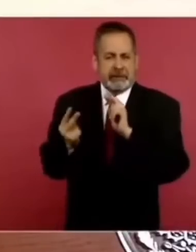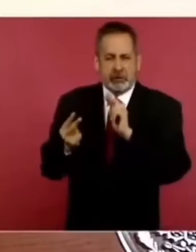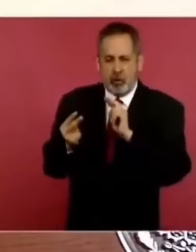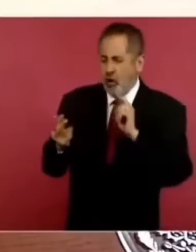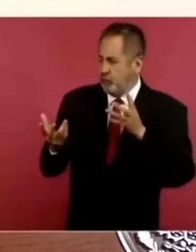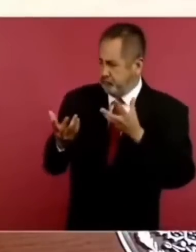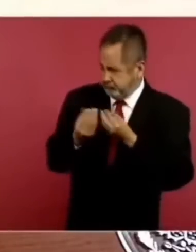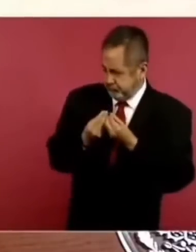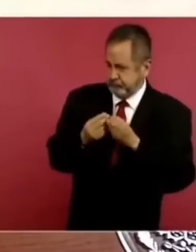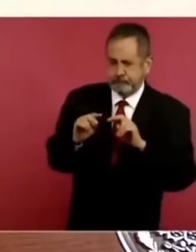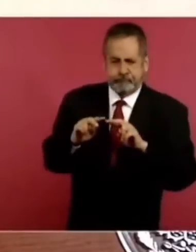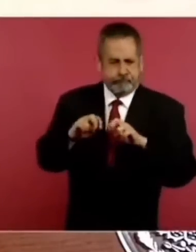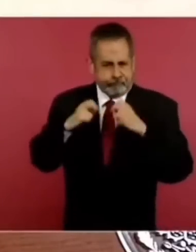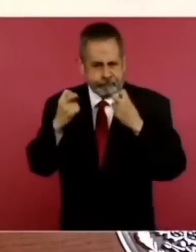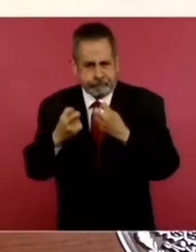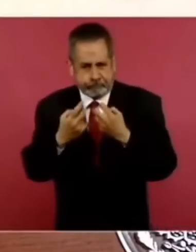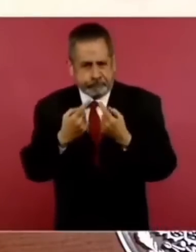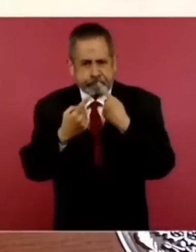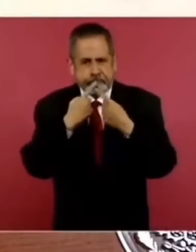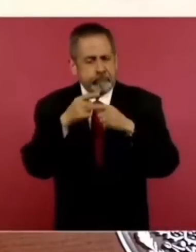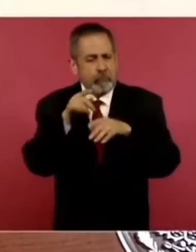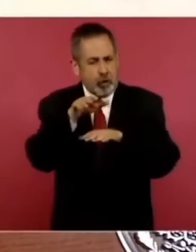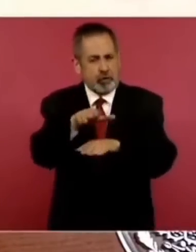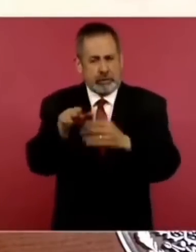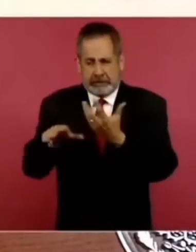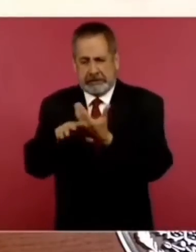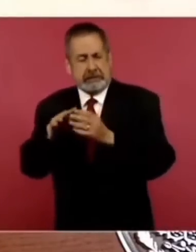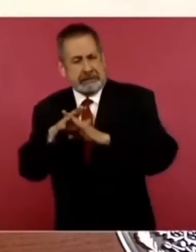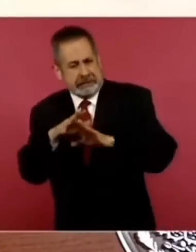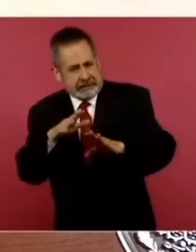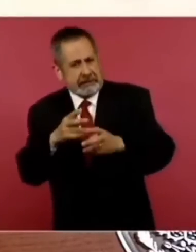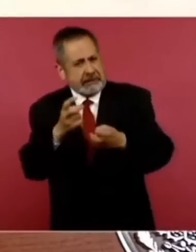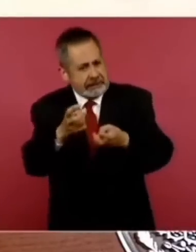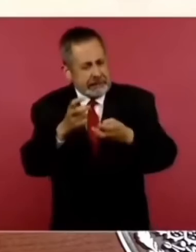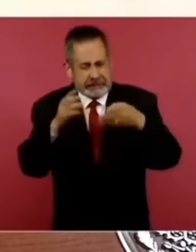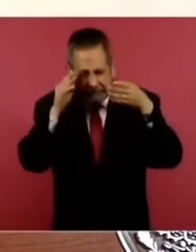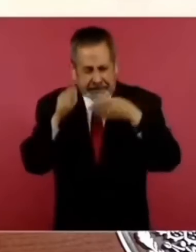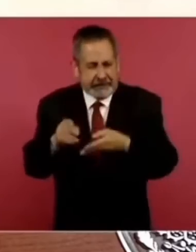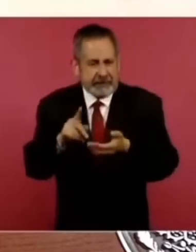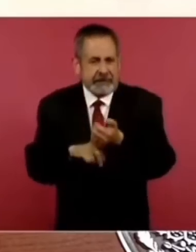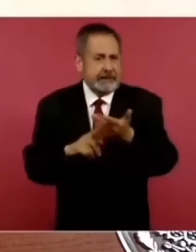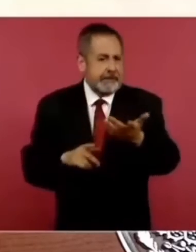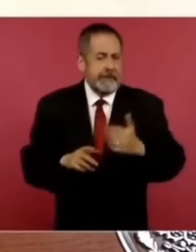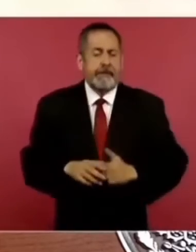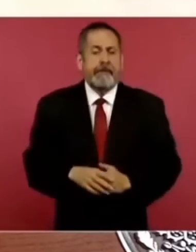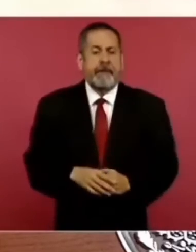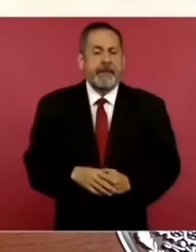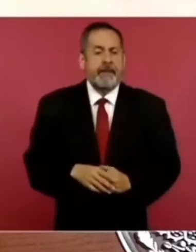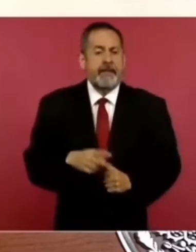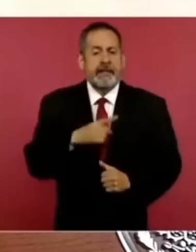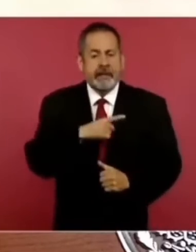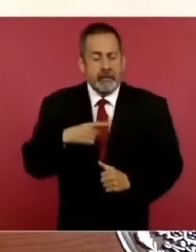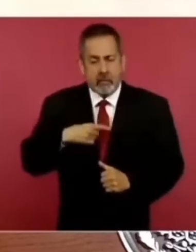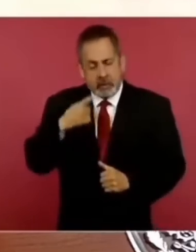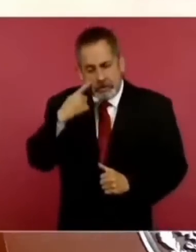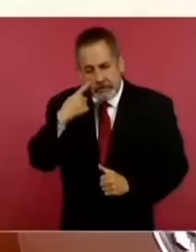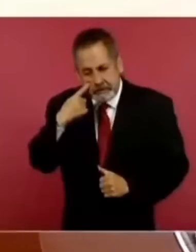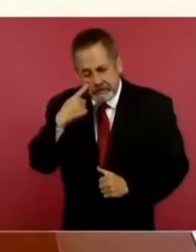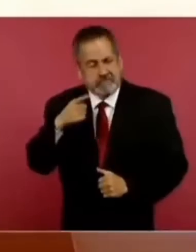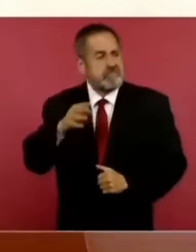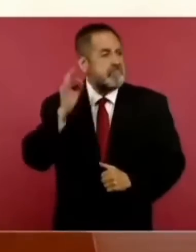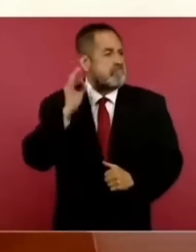tema para el asunto migratorio, porque tenemos probado